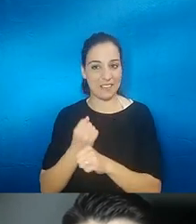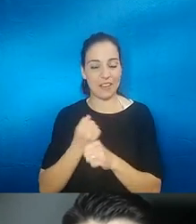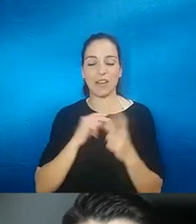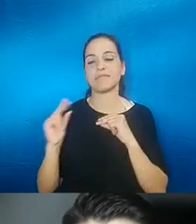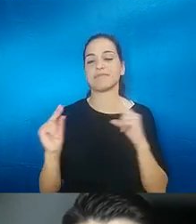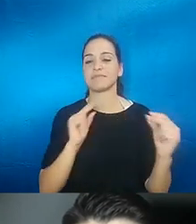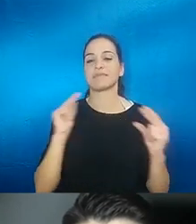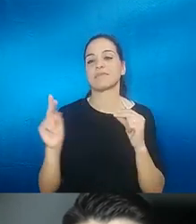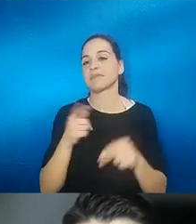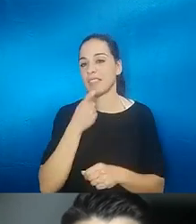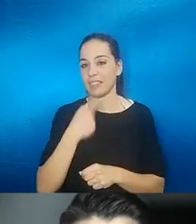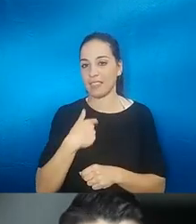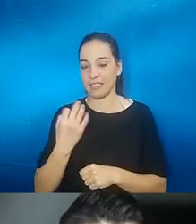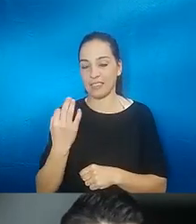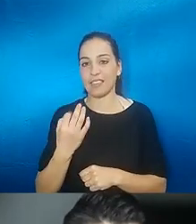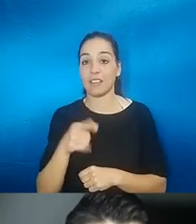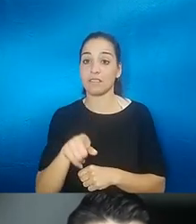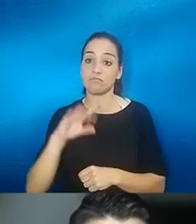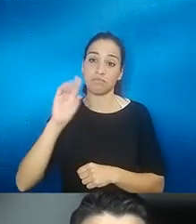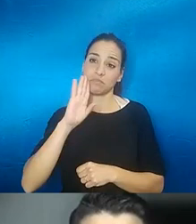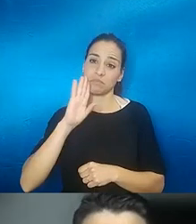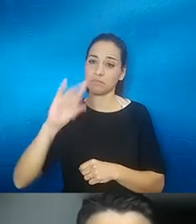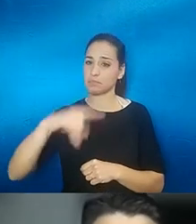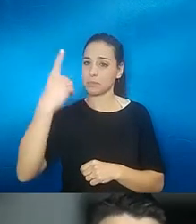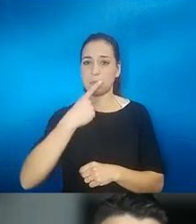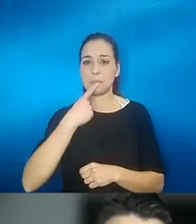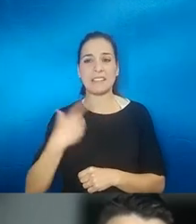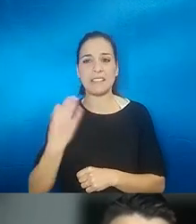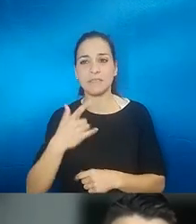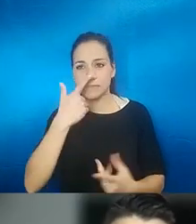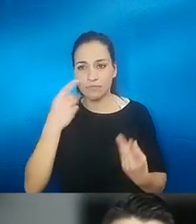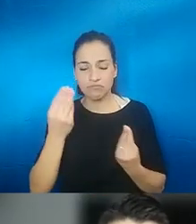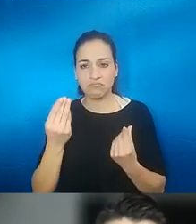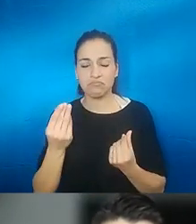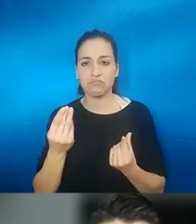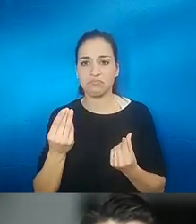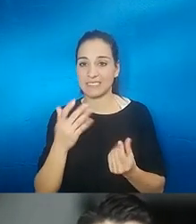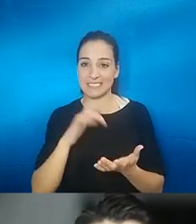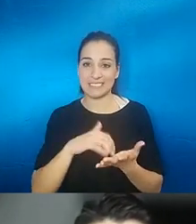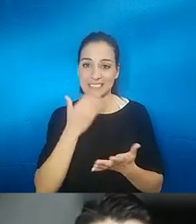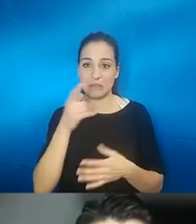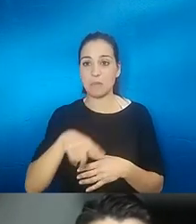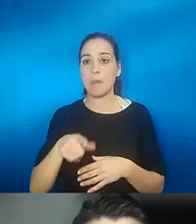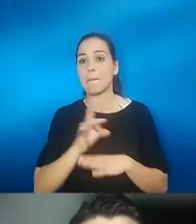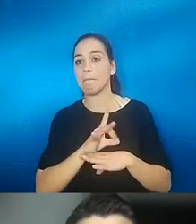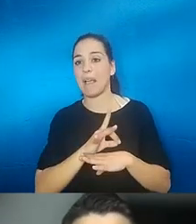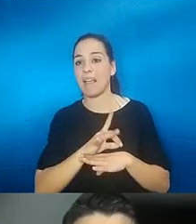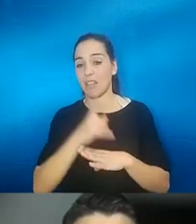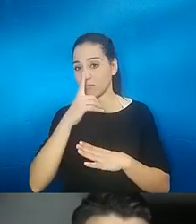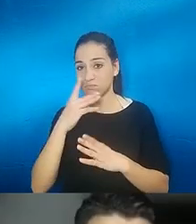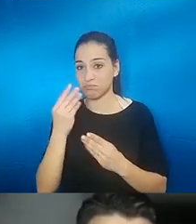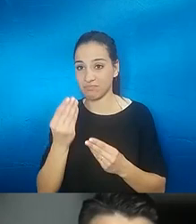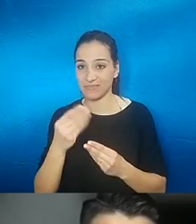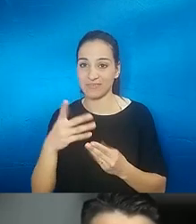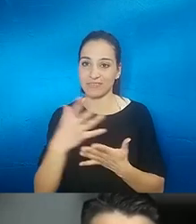decían bueno primero que me dijiste a mí es que no olías cuando alguien se tiraba un pedo y todos te dijimos